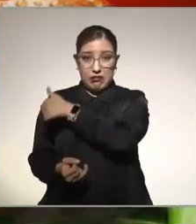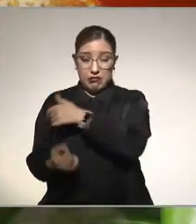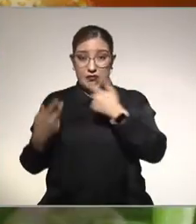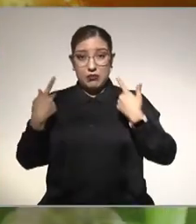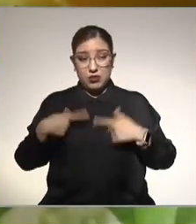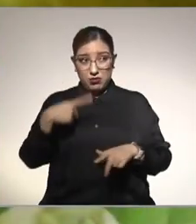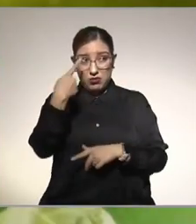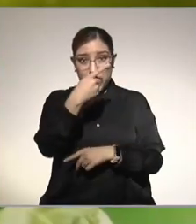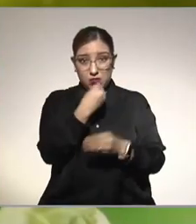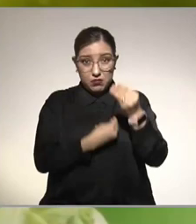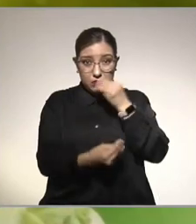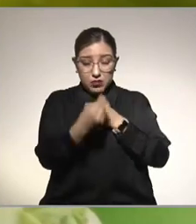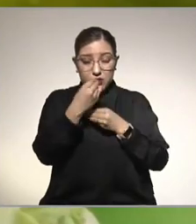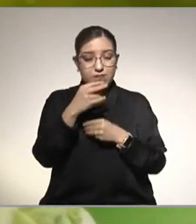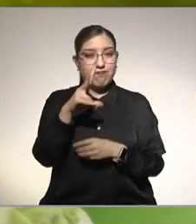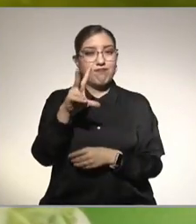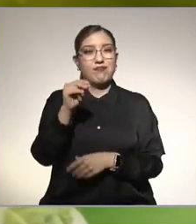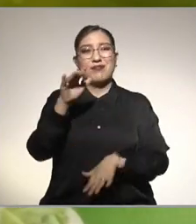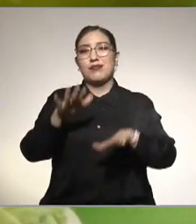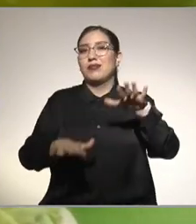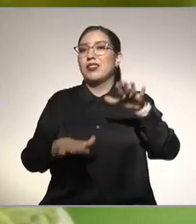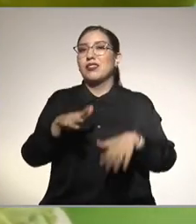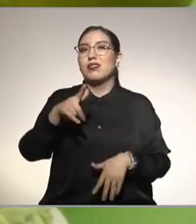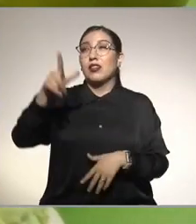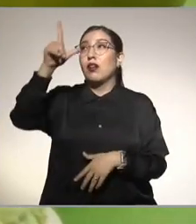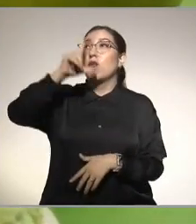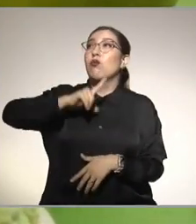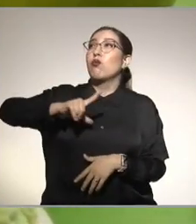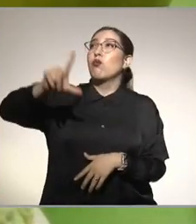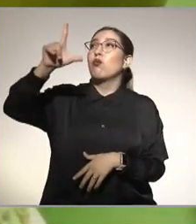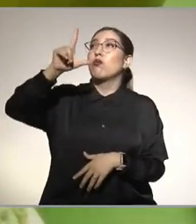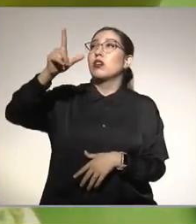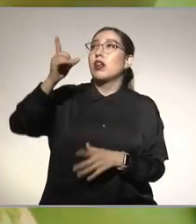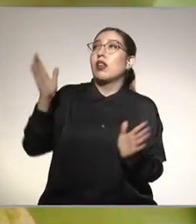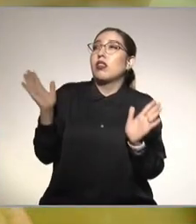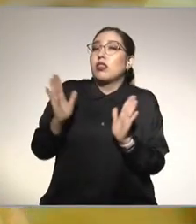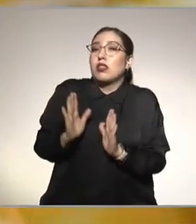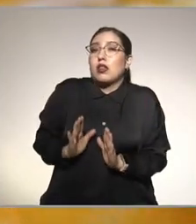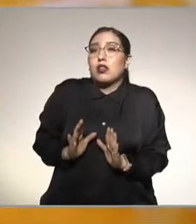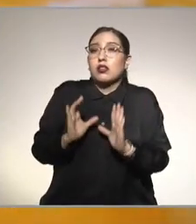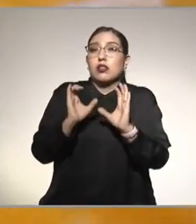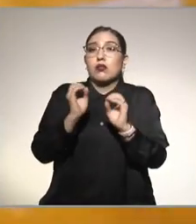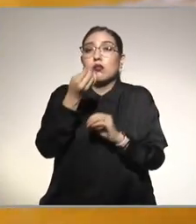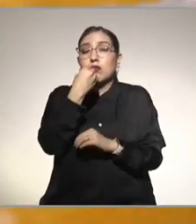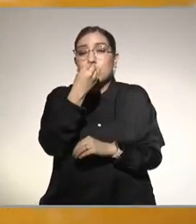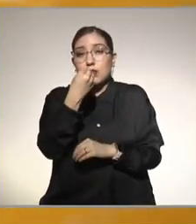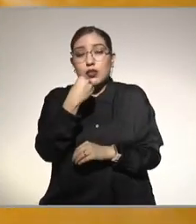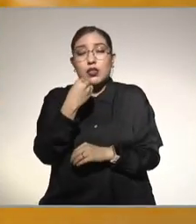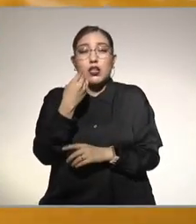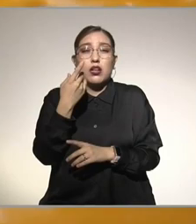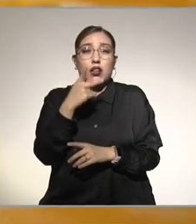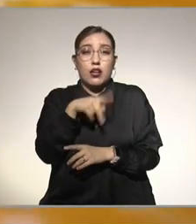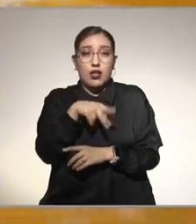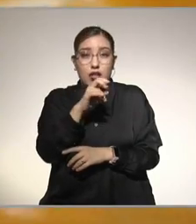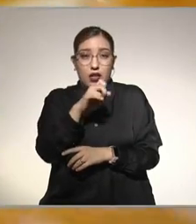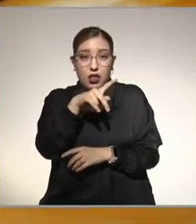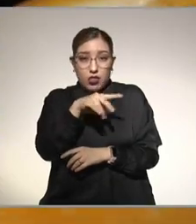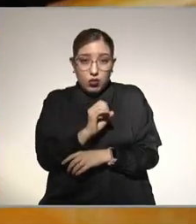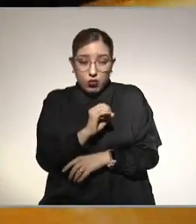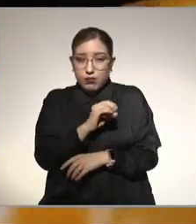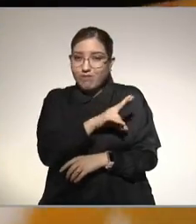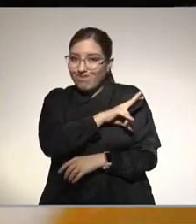tomar dietas de la luna dietas keto un montón de dietas que realmente se trata de tener un equipo